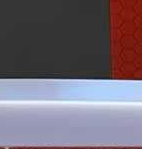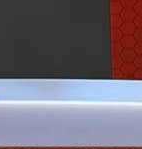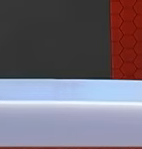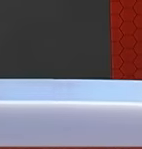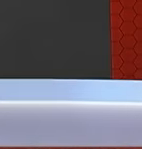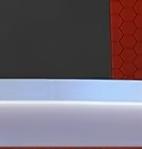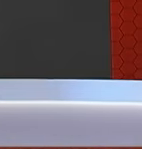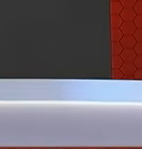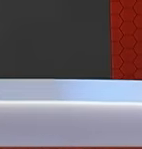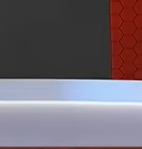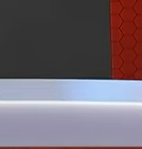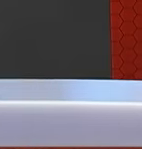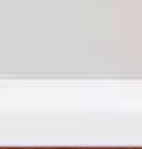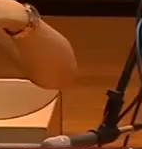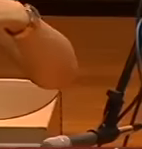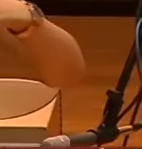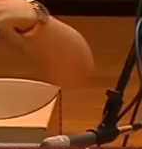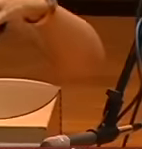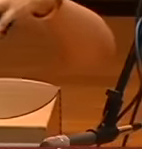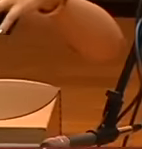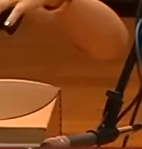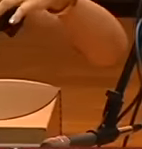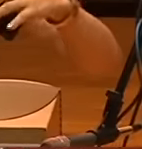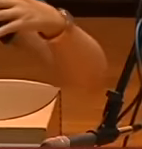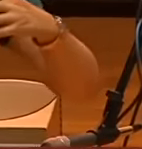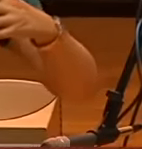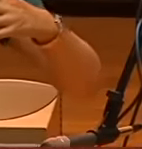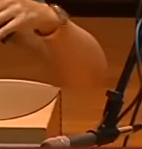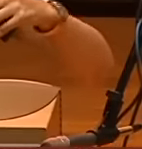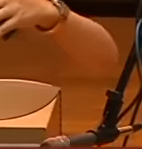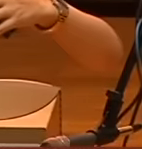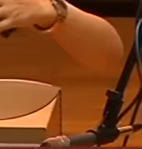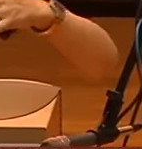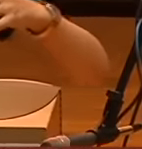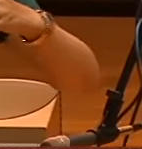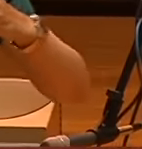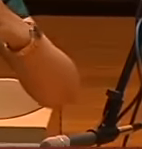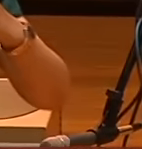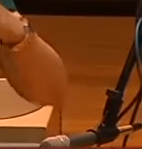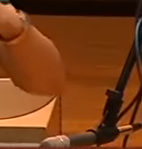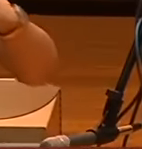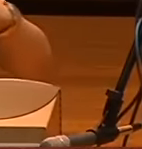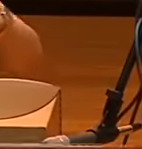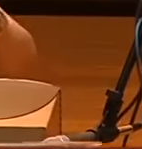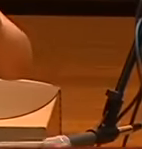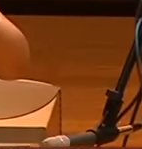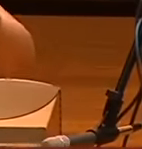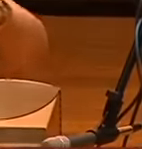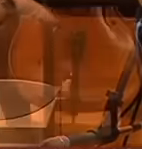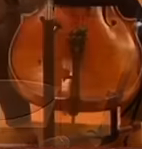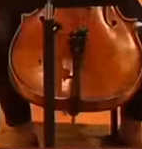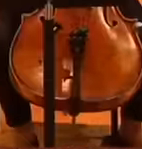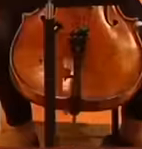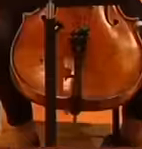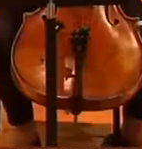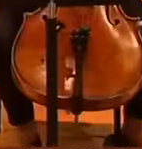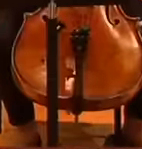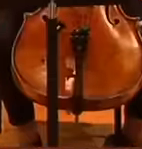Tradicional china Ma Xiaowi Está considerada Como la más destacada Intérprete del arhu